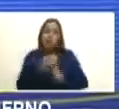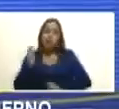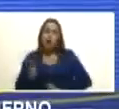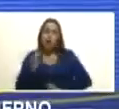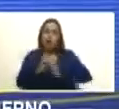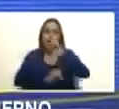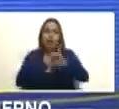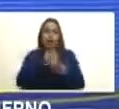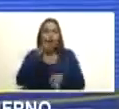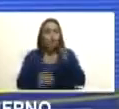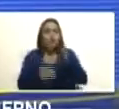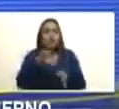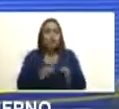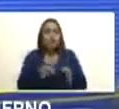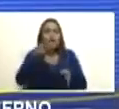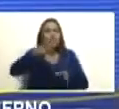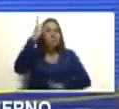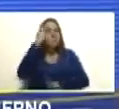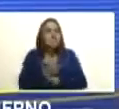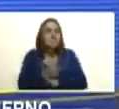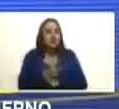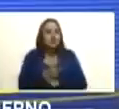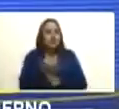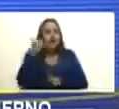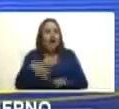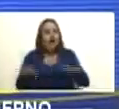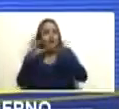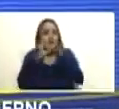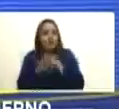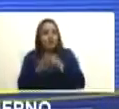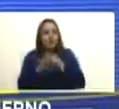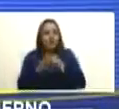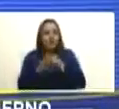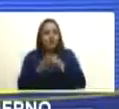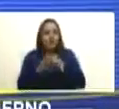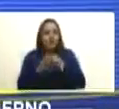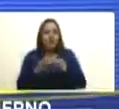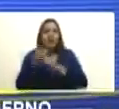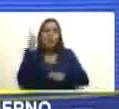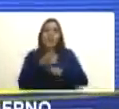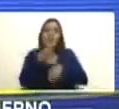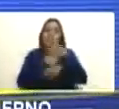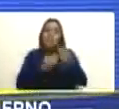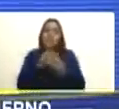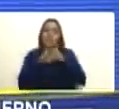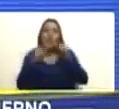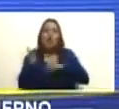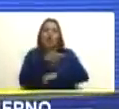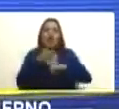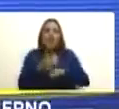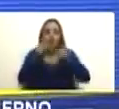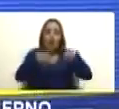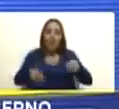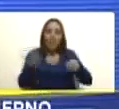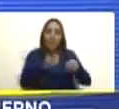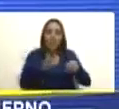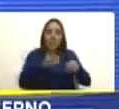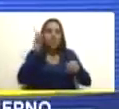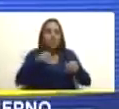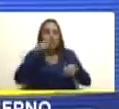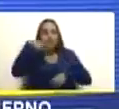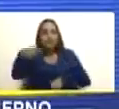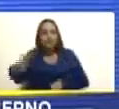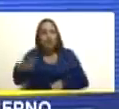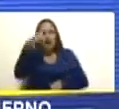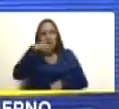mandato popular obligante y vinculante para todos los gobiernos que vengan en Venezuela en los años